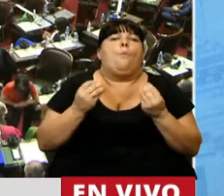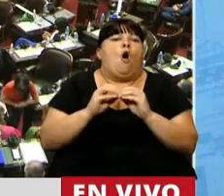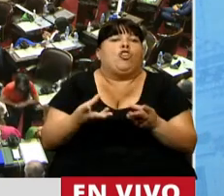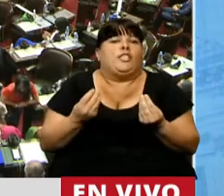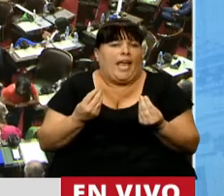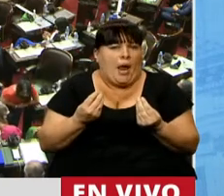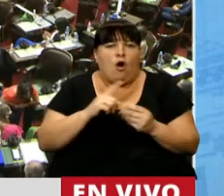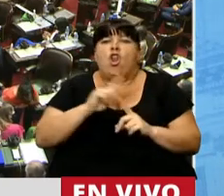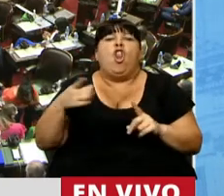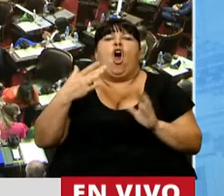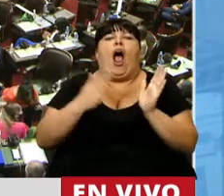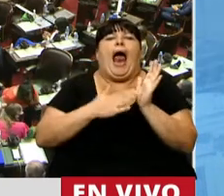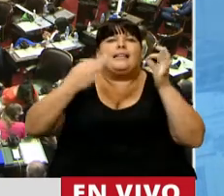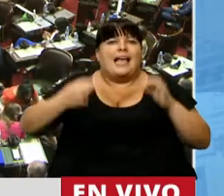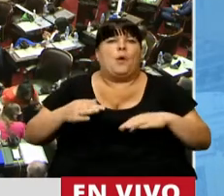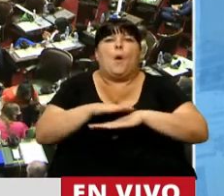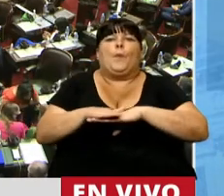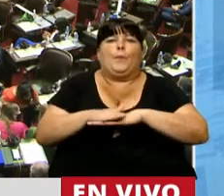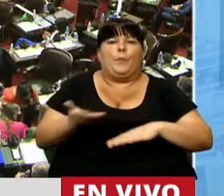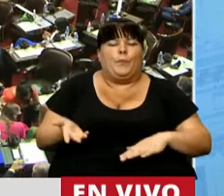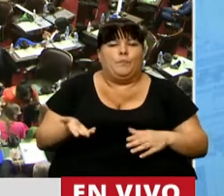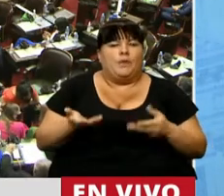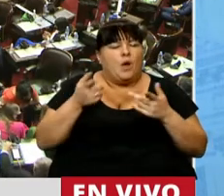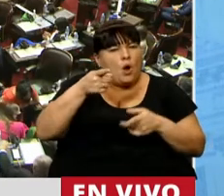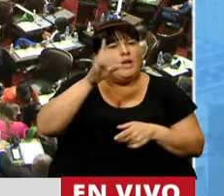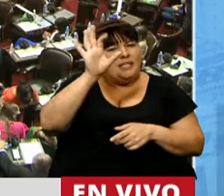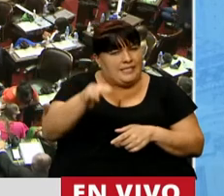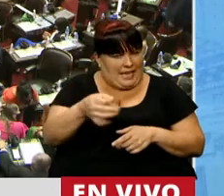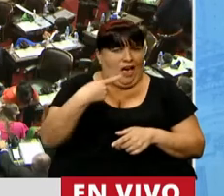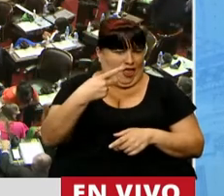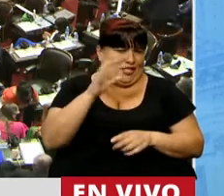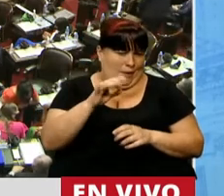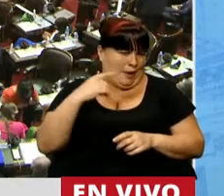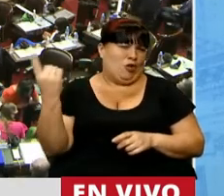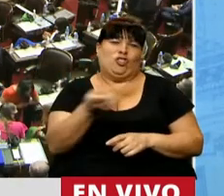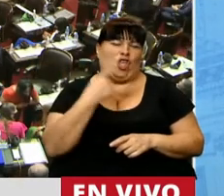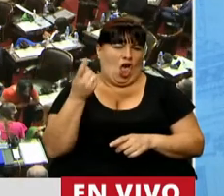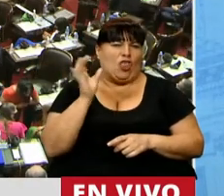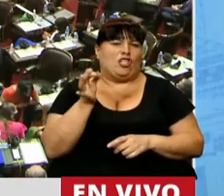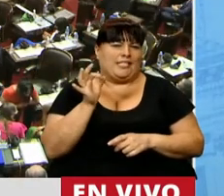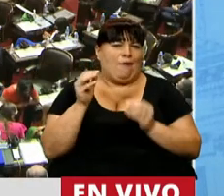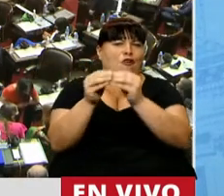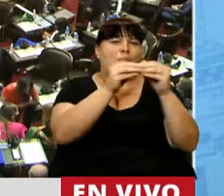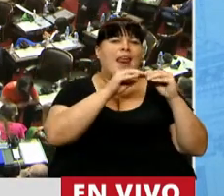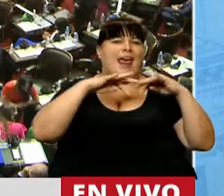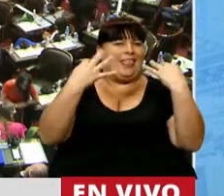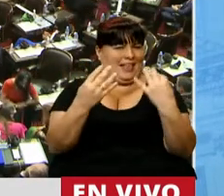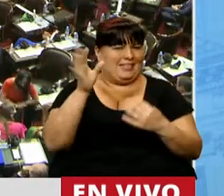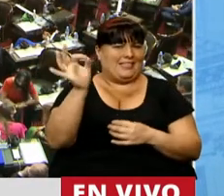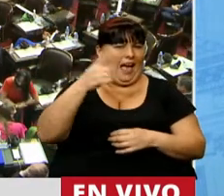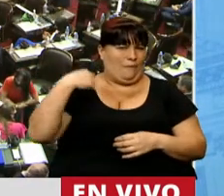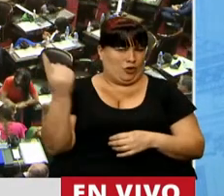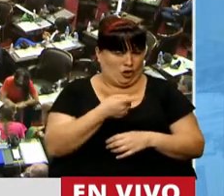razón por la que no se garantiza un piso? Y sabe usted, tanto como yo, como todos los colegas que están en la Cámara,